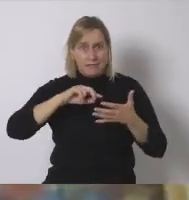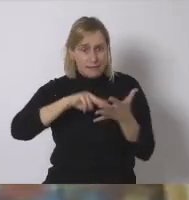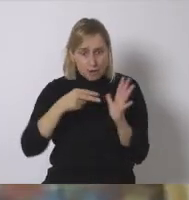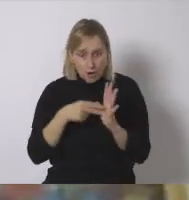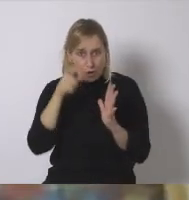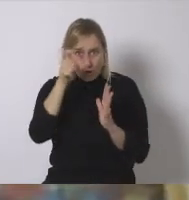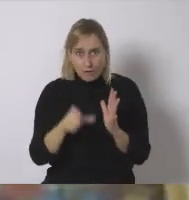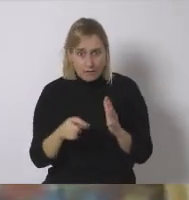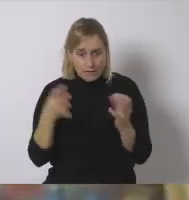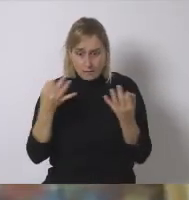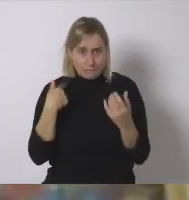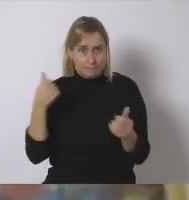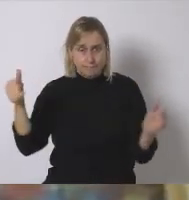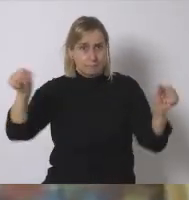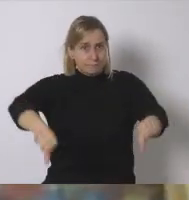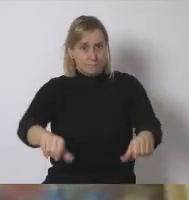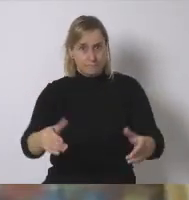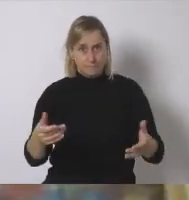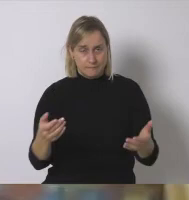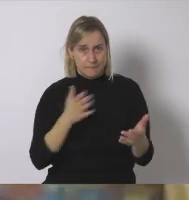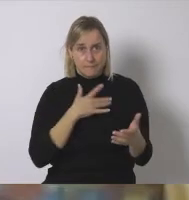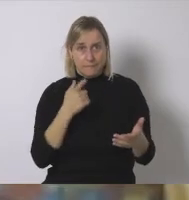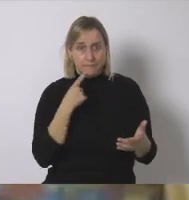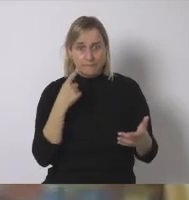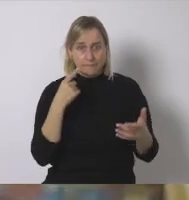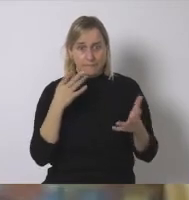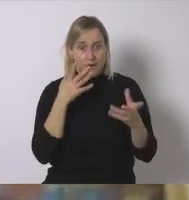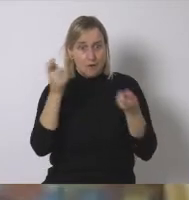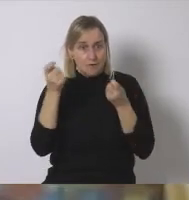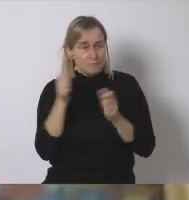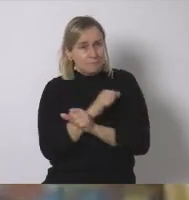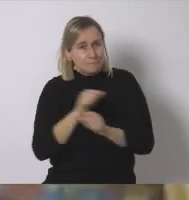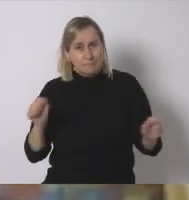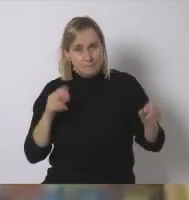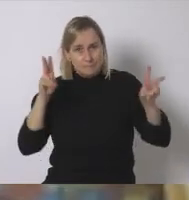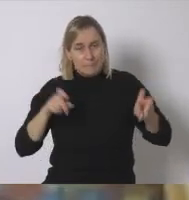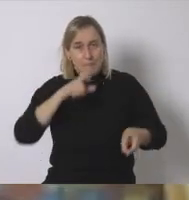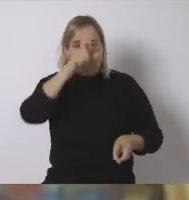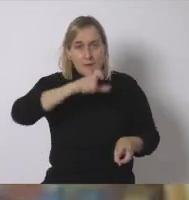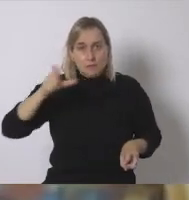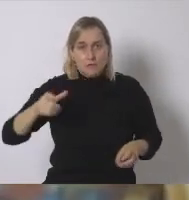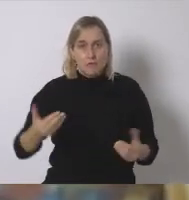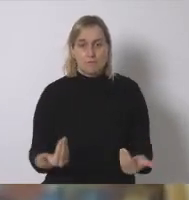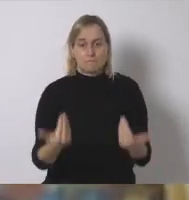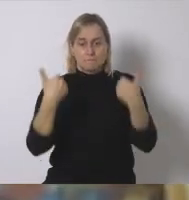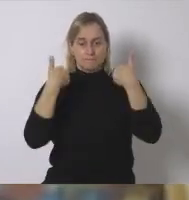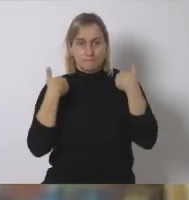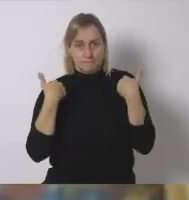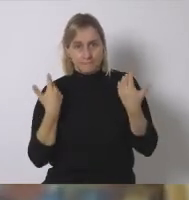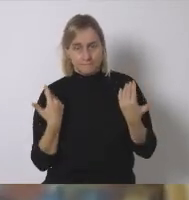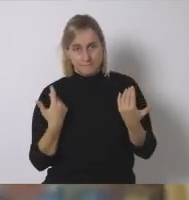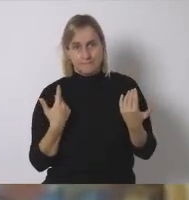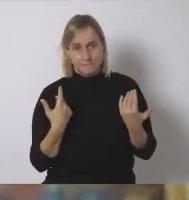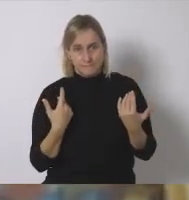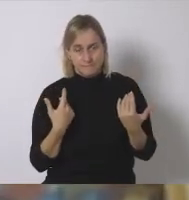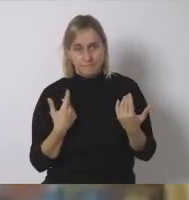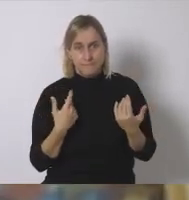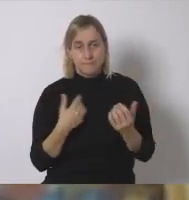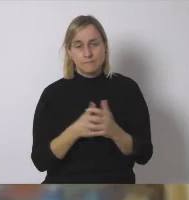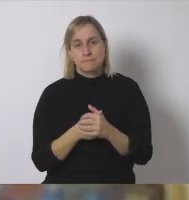va a perder el control de las personas que la tenemos a nuestro alrededor